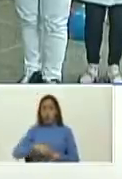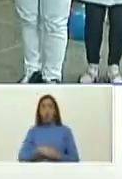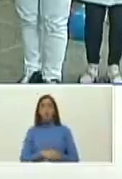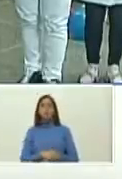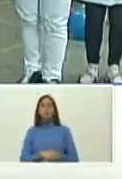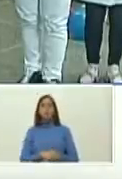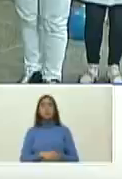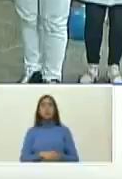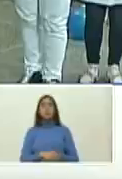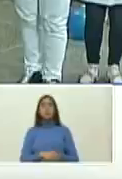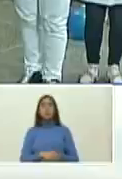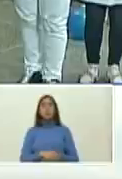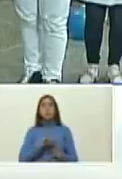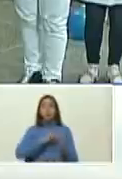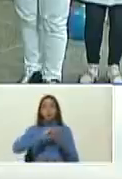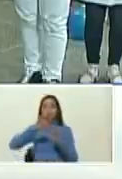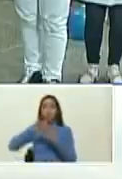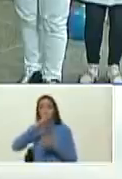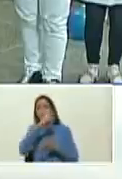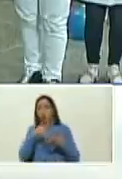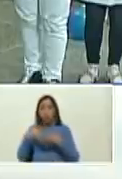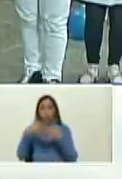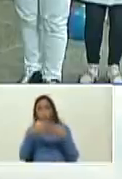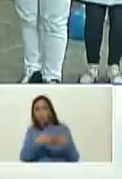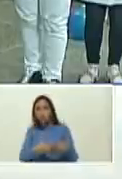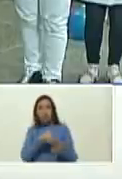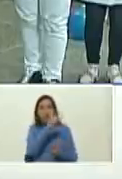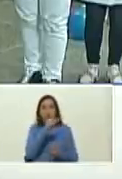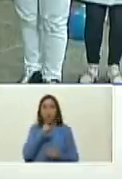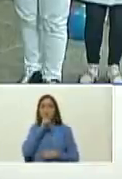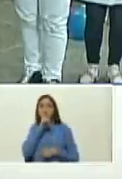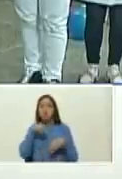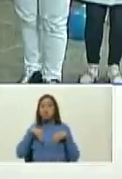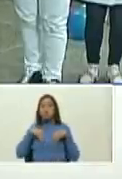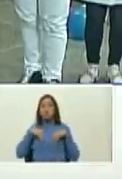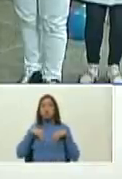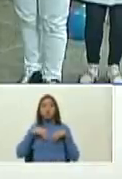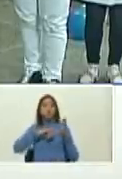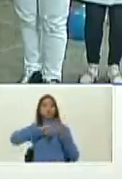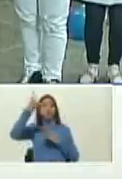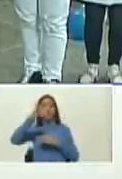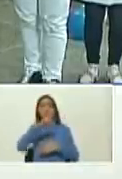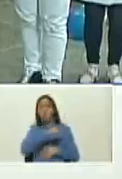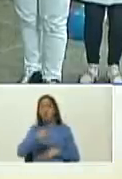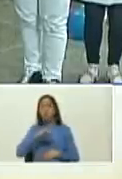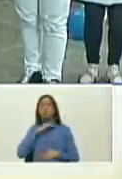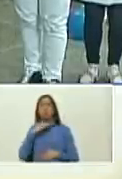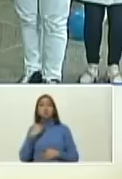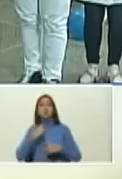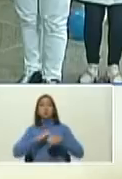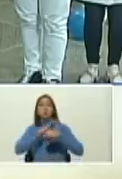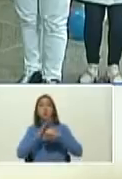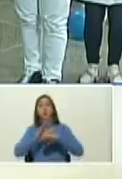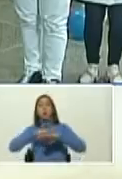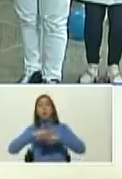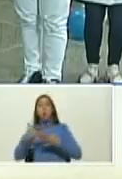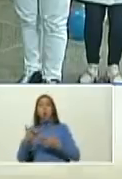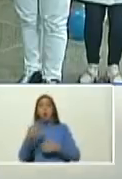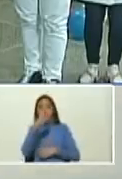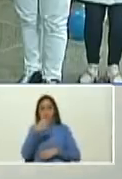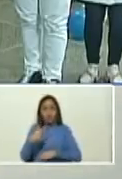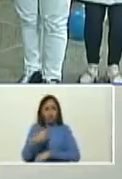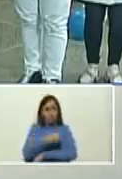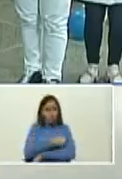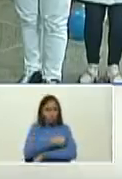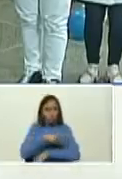los picos los toca Estados Unidos nadie dice nada de Estados Unidos pero eso va para arriba porque están vacunando claro